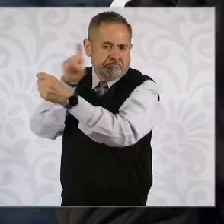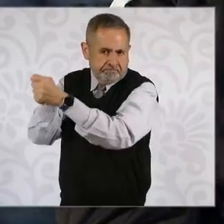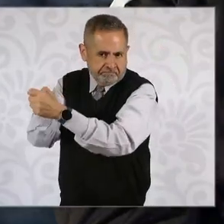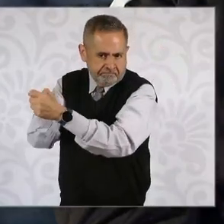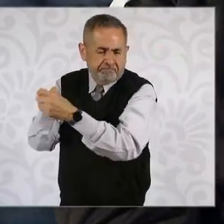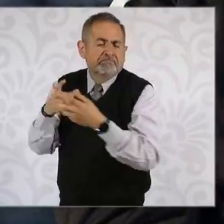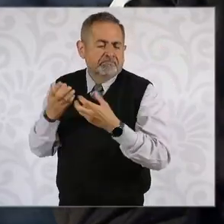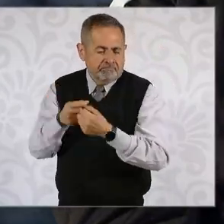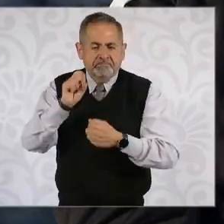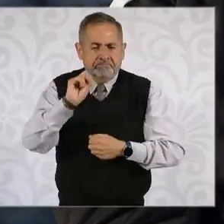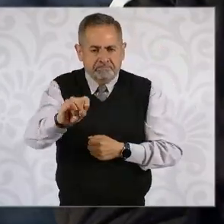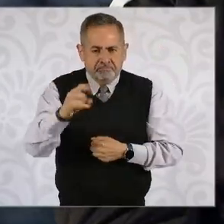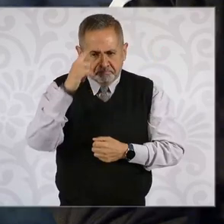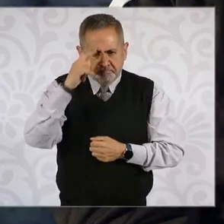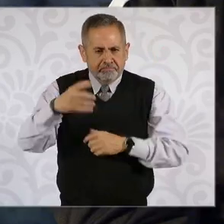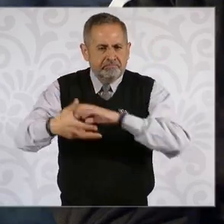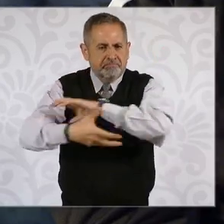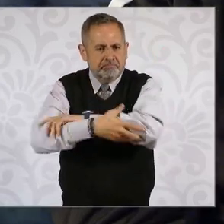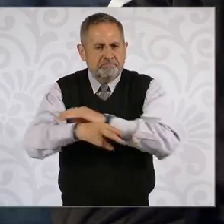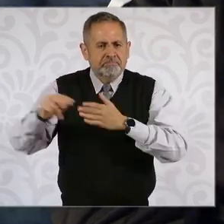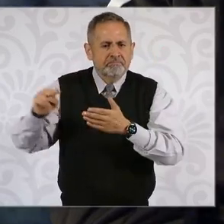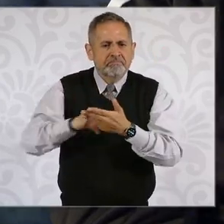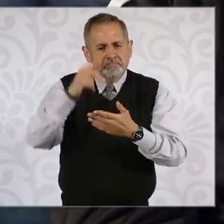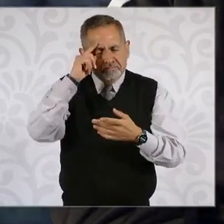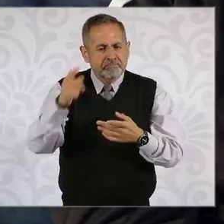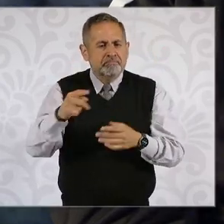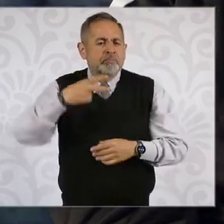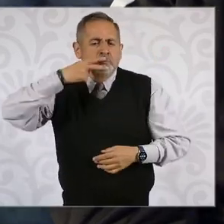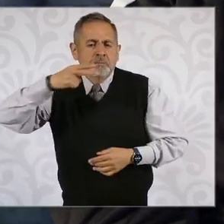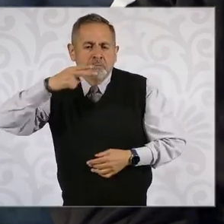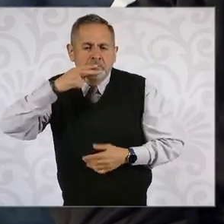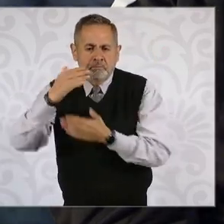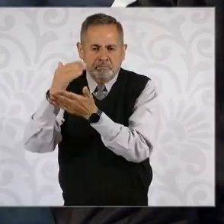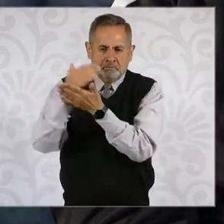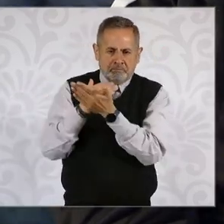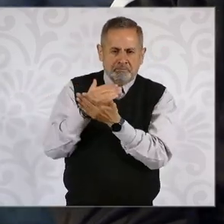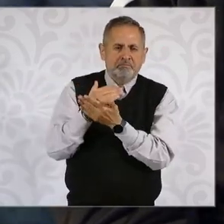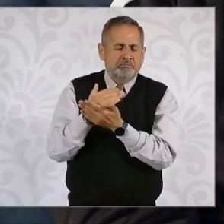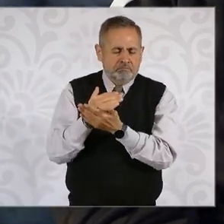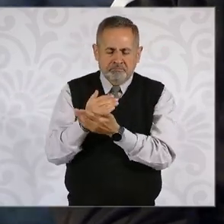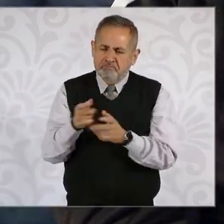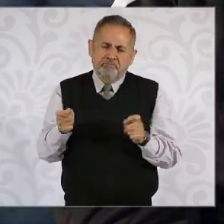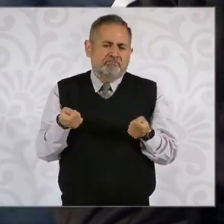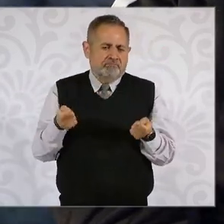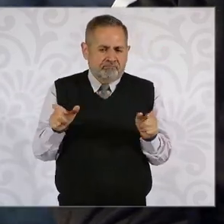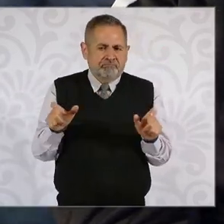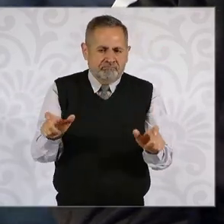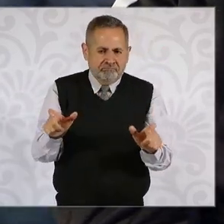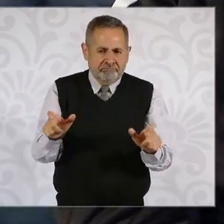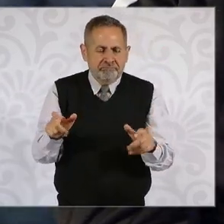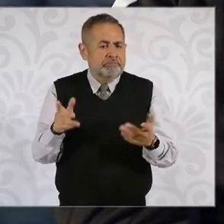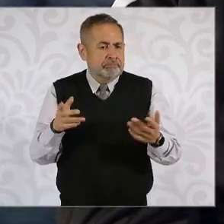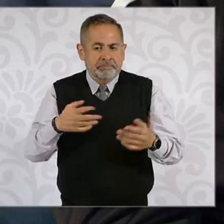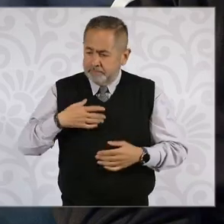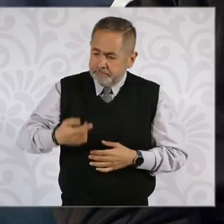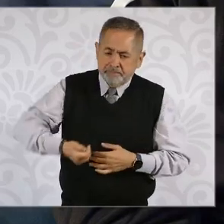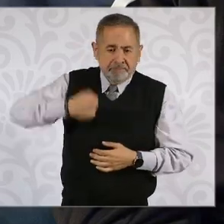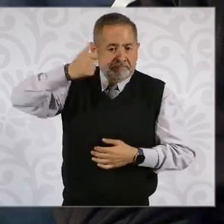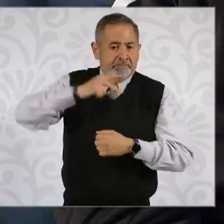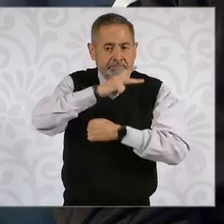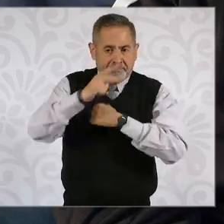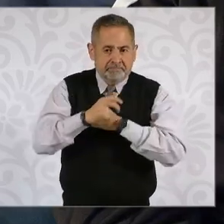el ingreso al Convenio Marco para el Control del Tabaco como primera nación de las